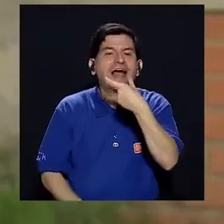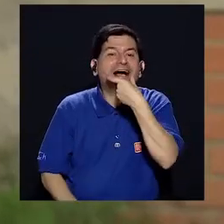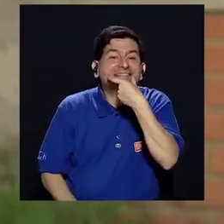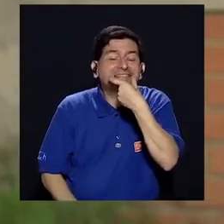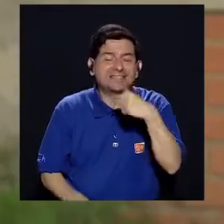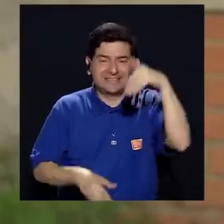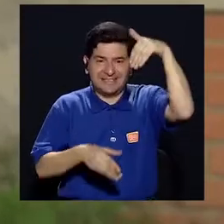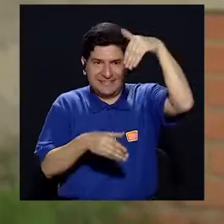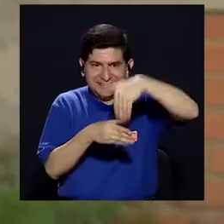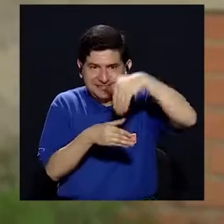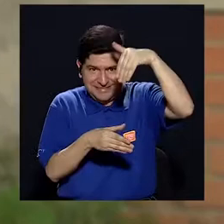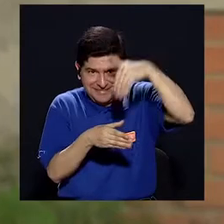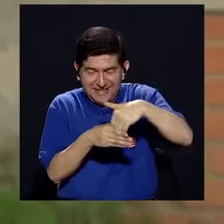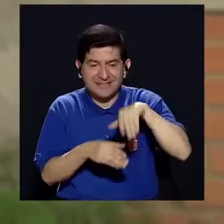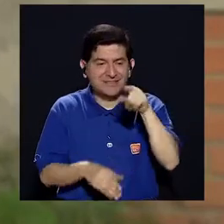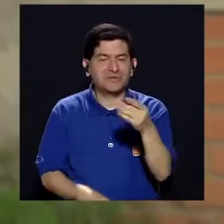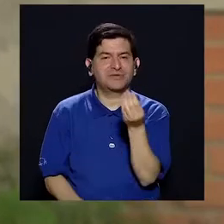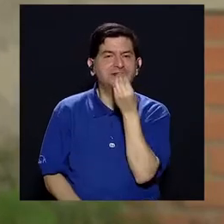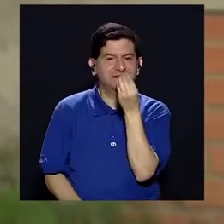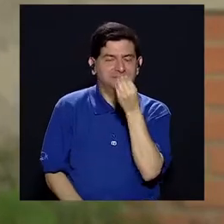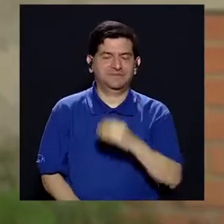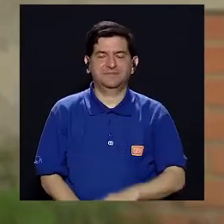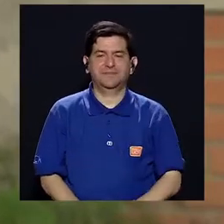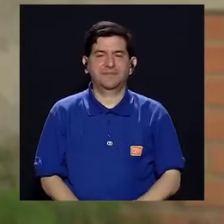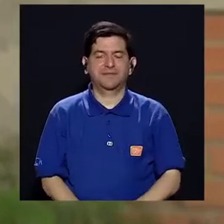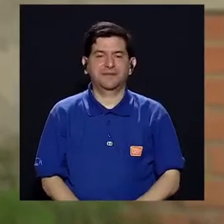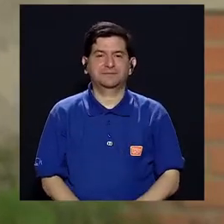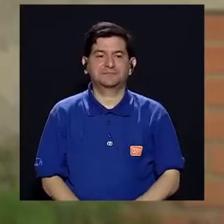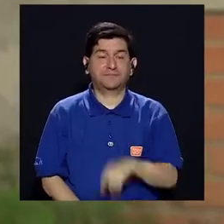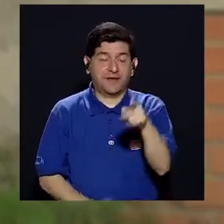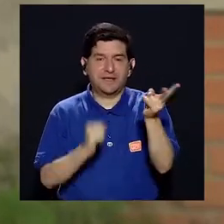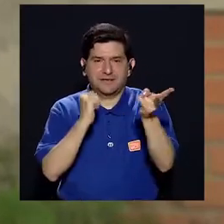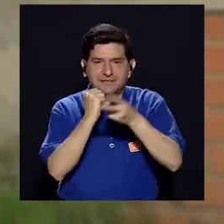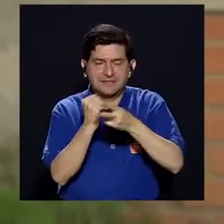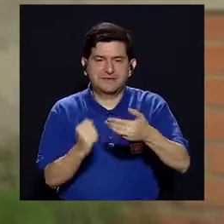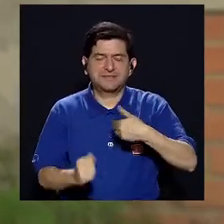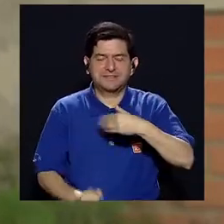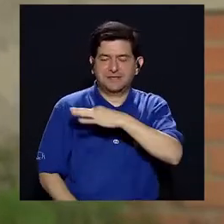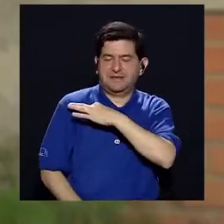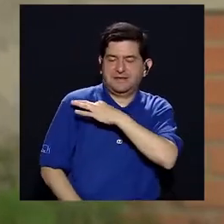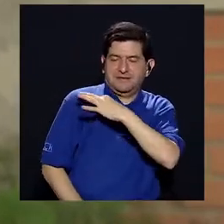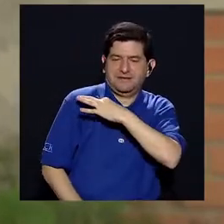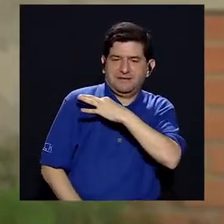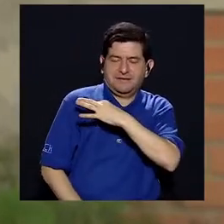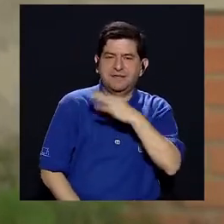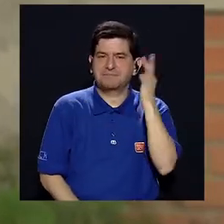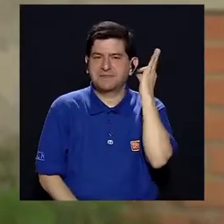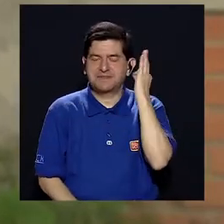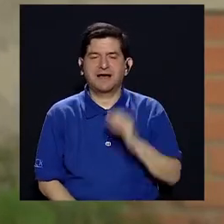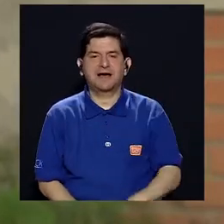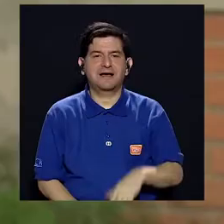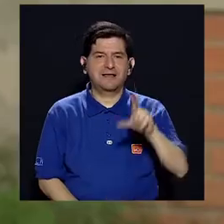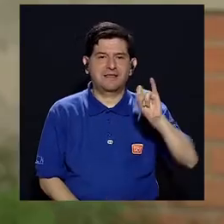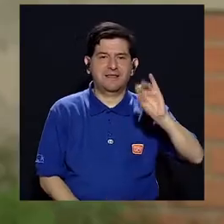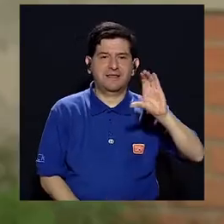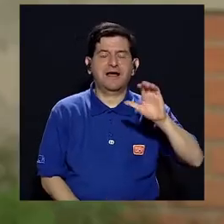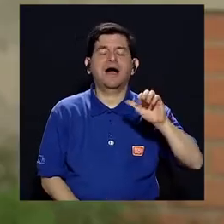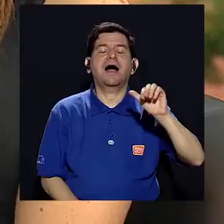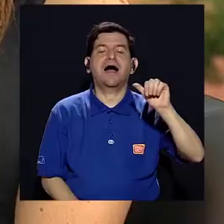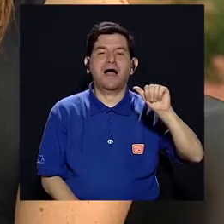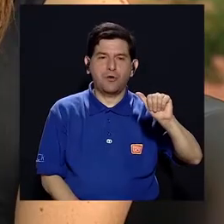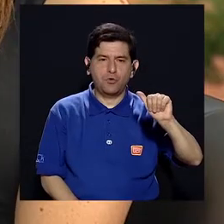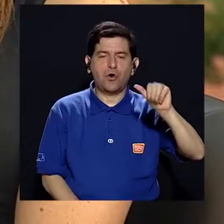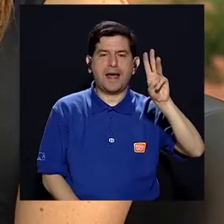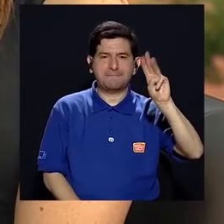¿qué papel juegan en las galletas dentro de estas meriendas? Para esta ocasión contamos con nuestra invitada, la